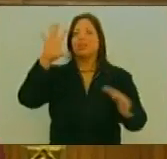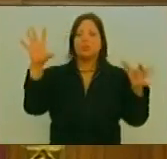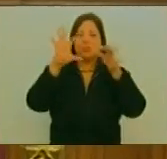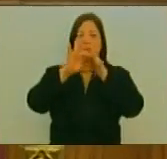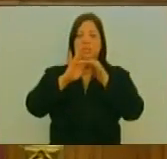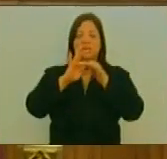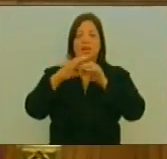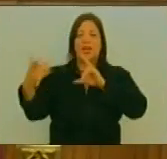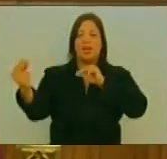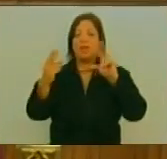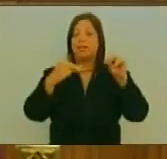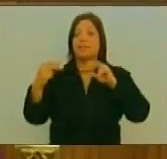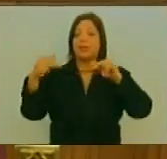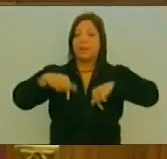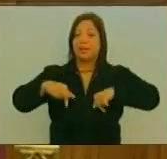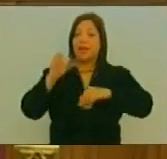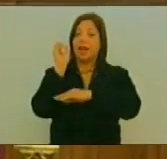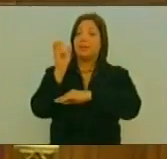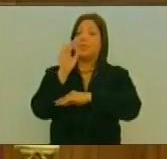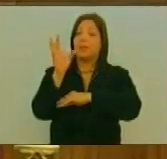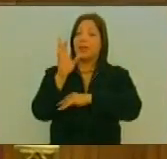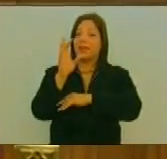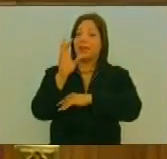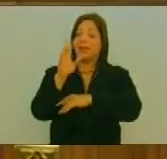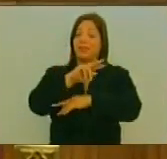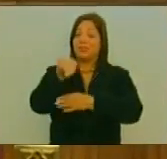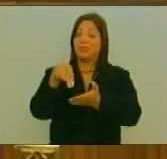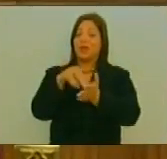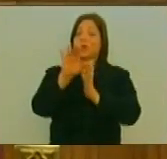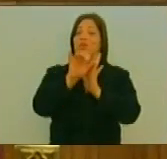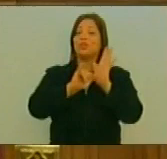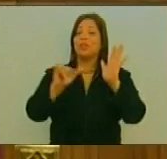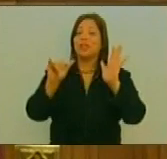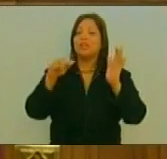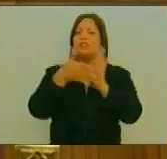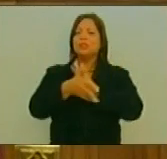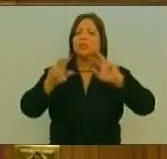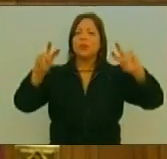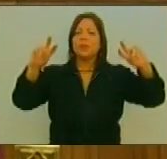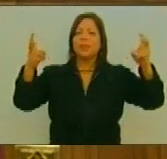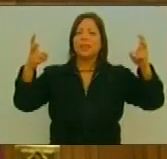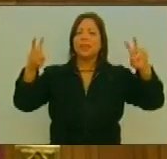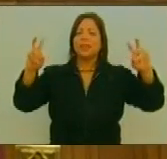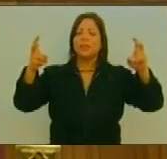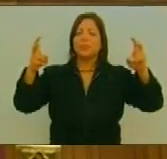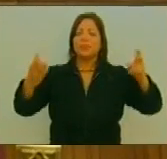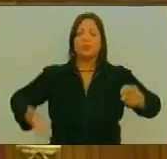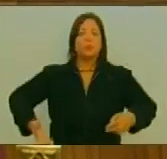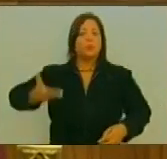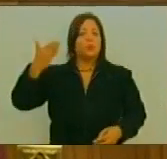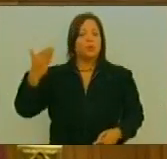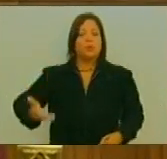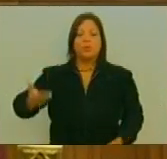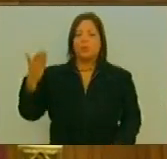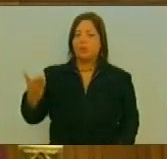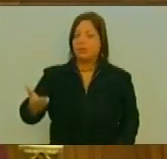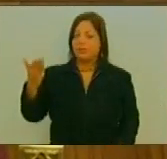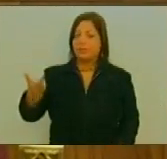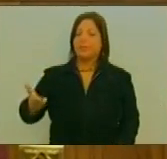En Esta Asamblea Constituyente Relacionado Con Este Tema Pues Es Sumamente Necesario